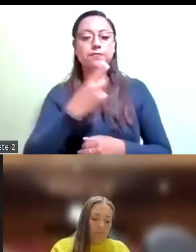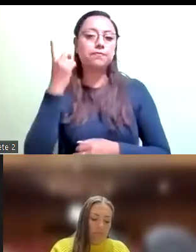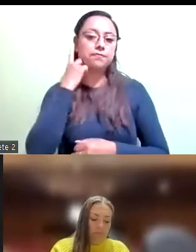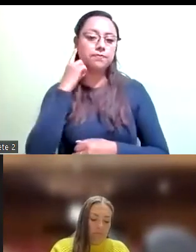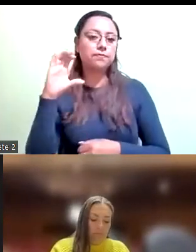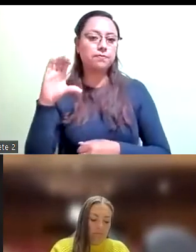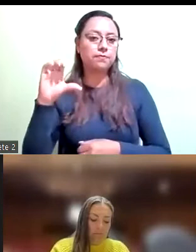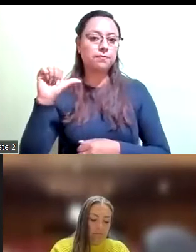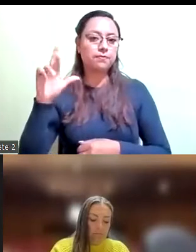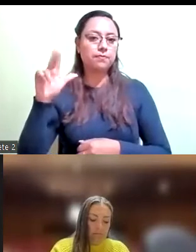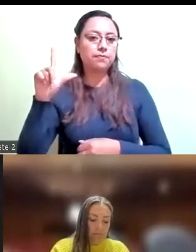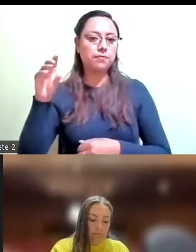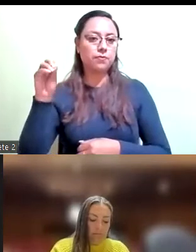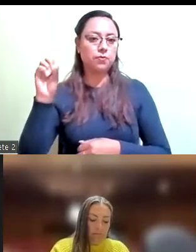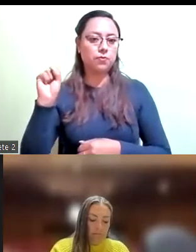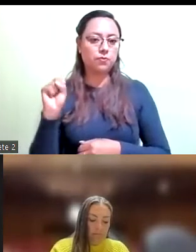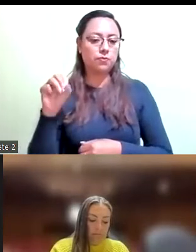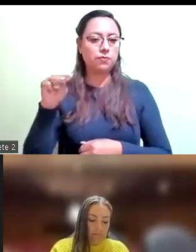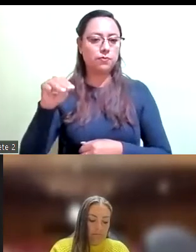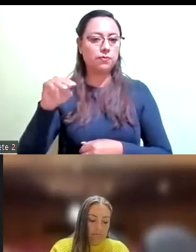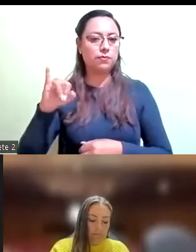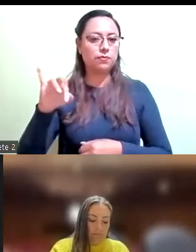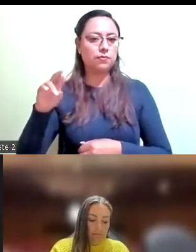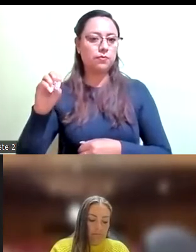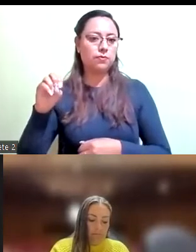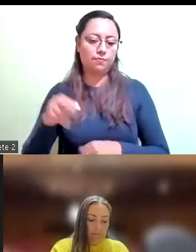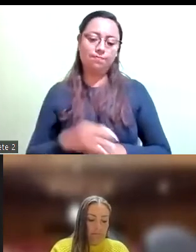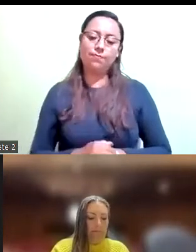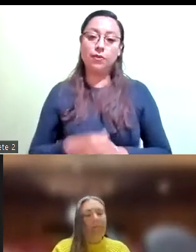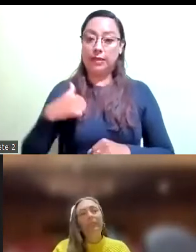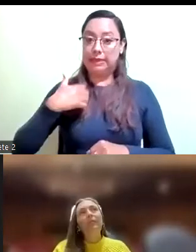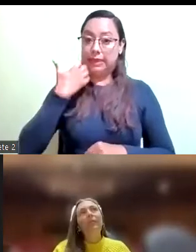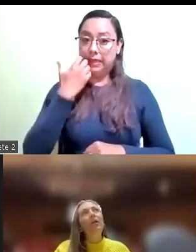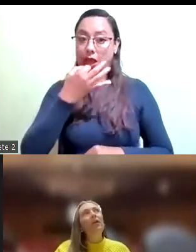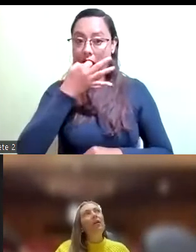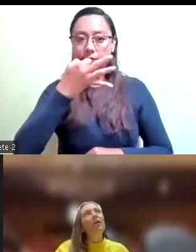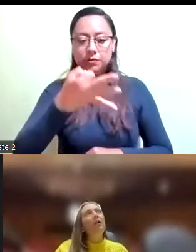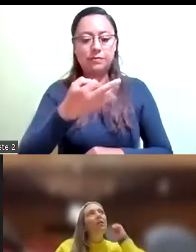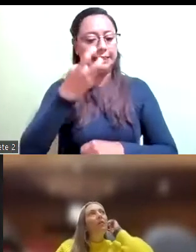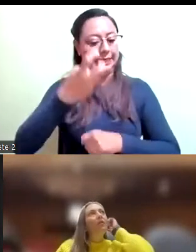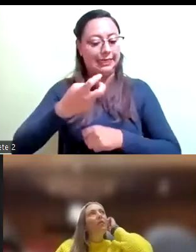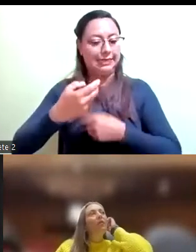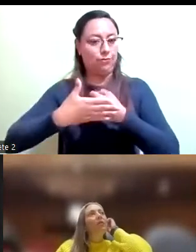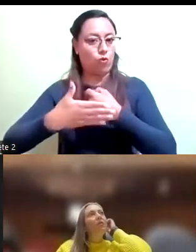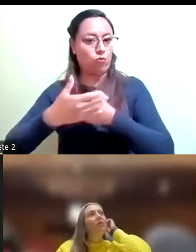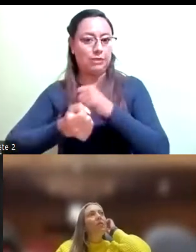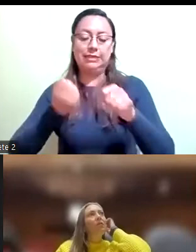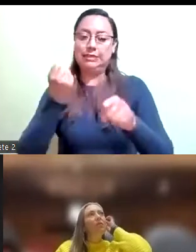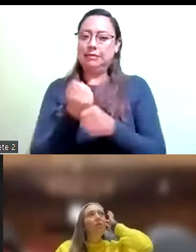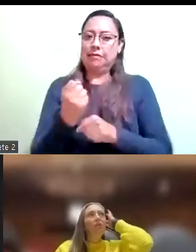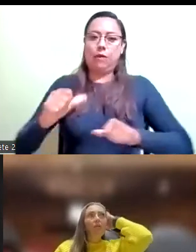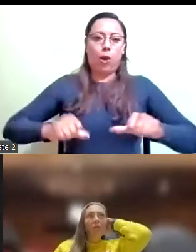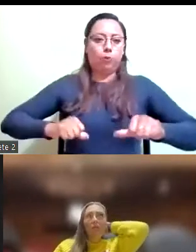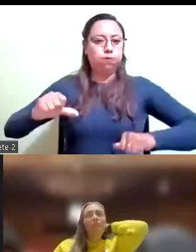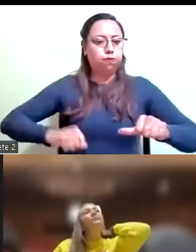Quiero informarles que será un año de mucha actividad que aprovechando el uso de la palabra